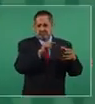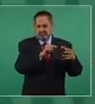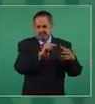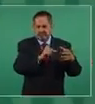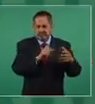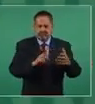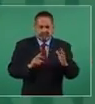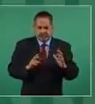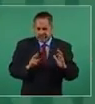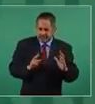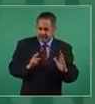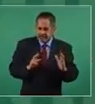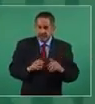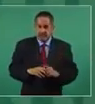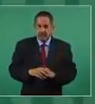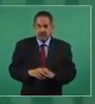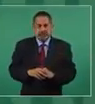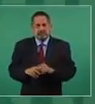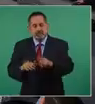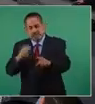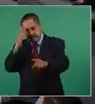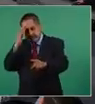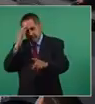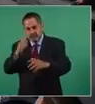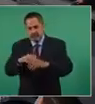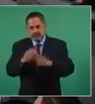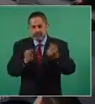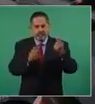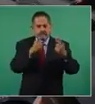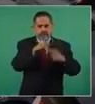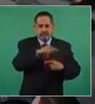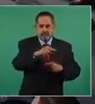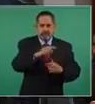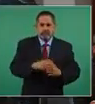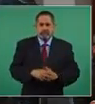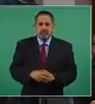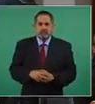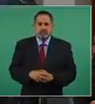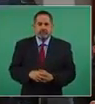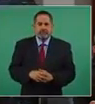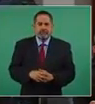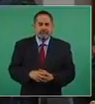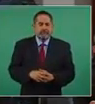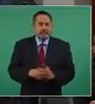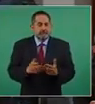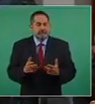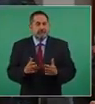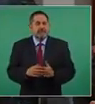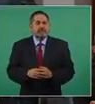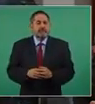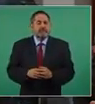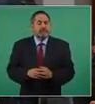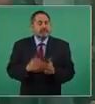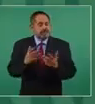O sea… Tengo conocimientos. Bueno. Pecaría de… Bueno, bueno. Entonces, ahí empezamos.